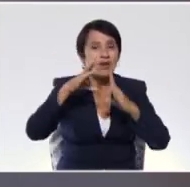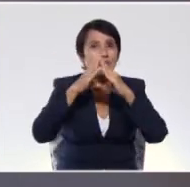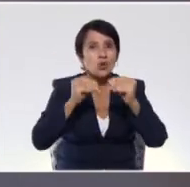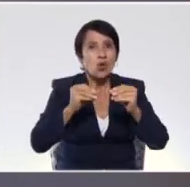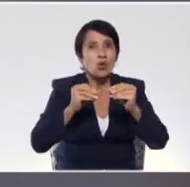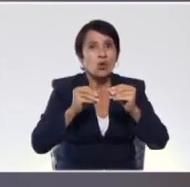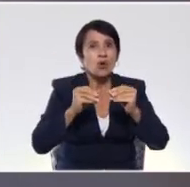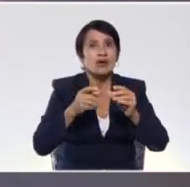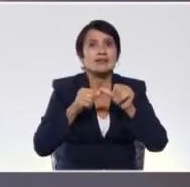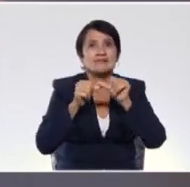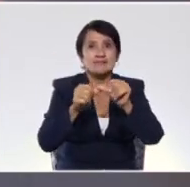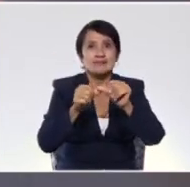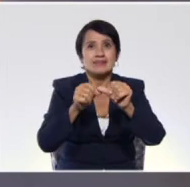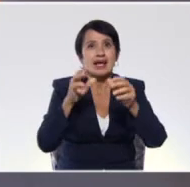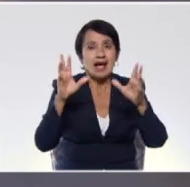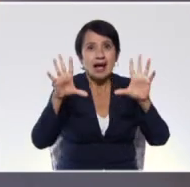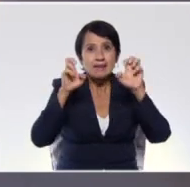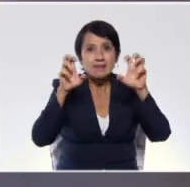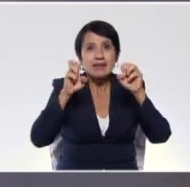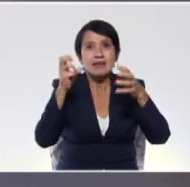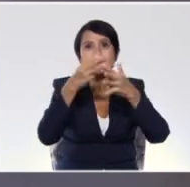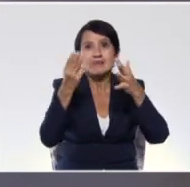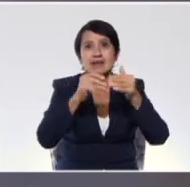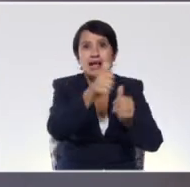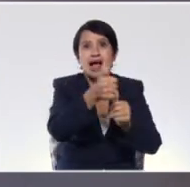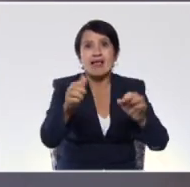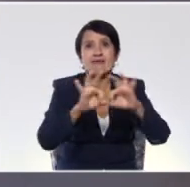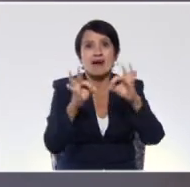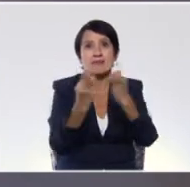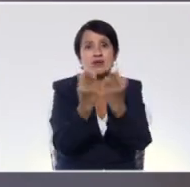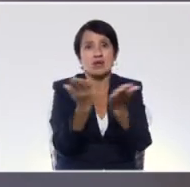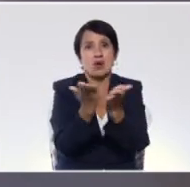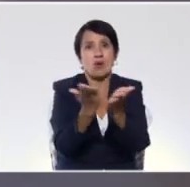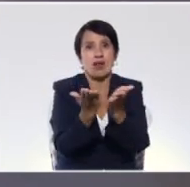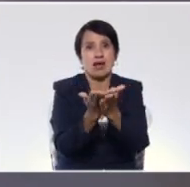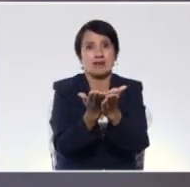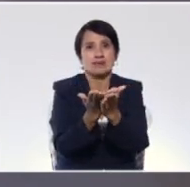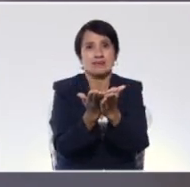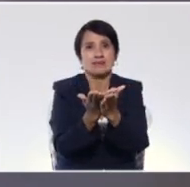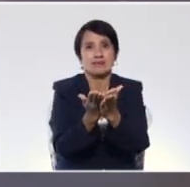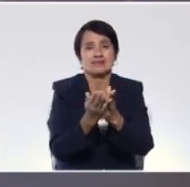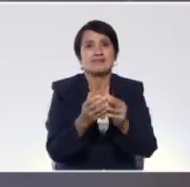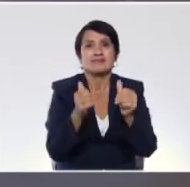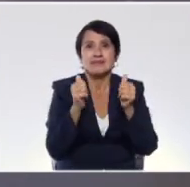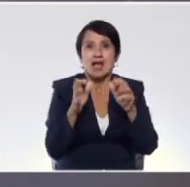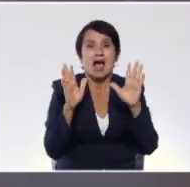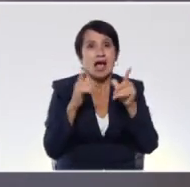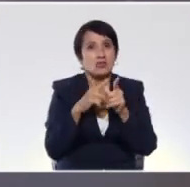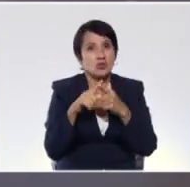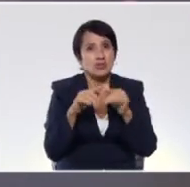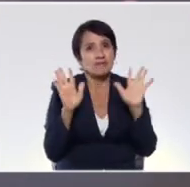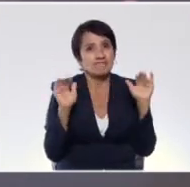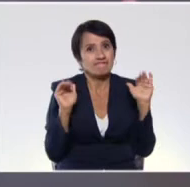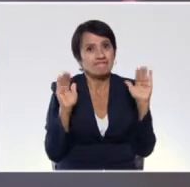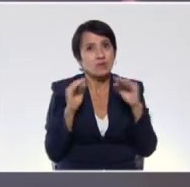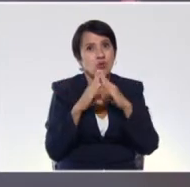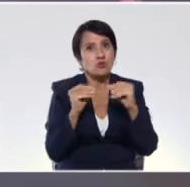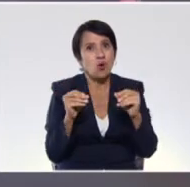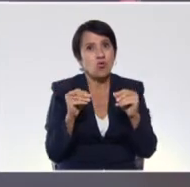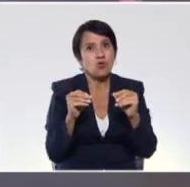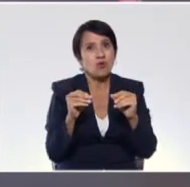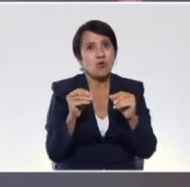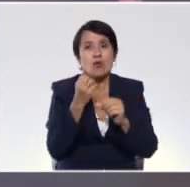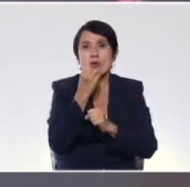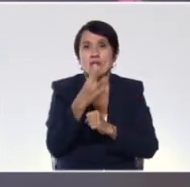supuesto, por sintonizar su programa Cada Familia, Una Escuela. Muy bien, de esta manera entonces nos despedimos, que tengan